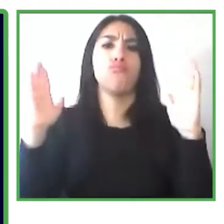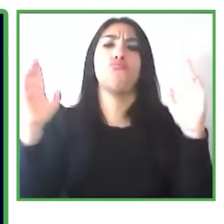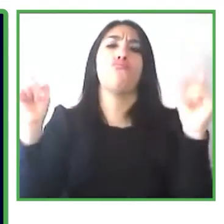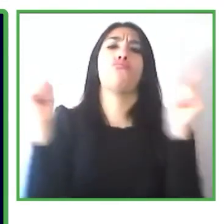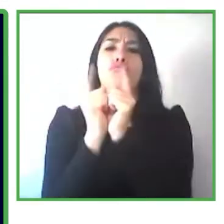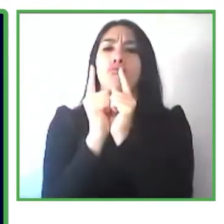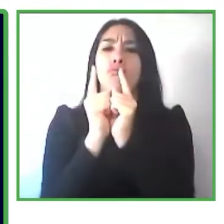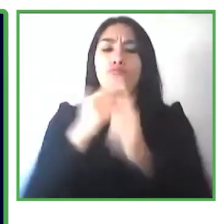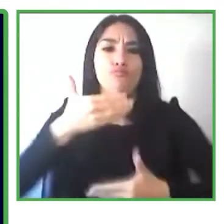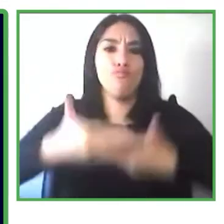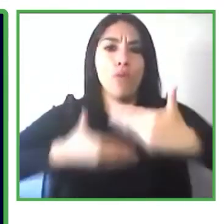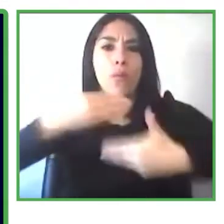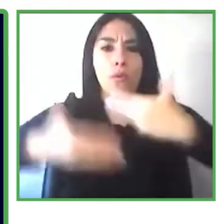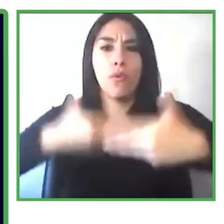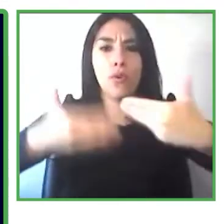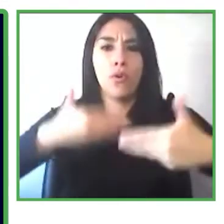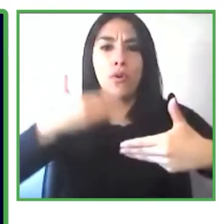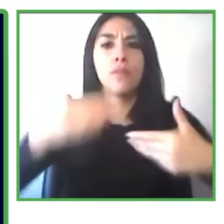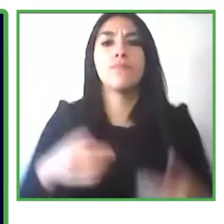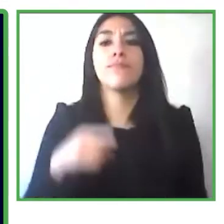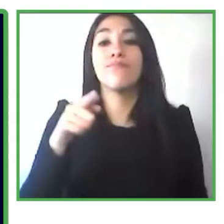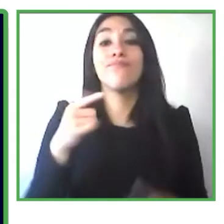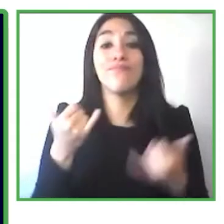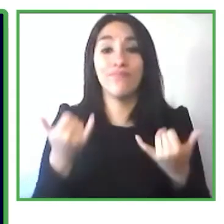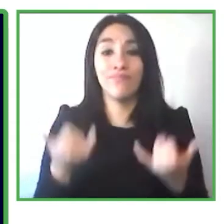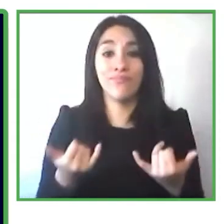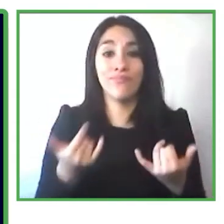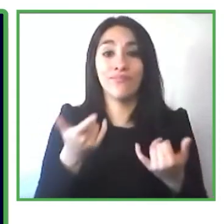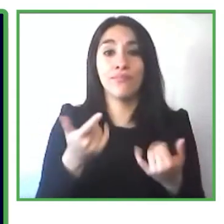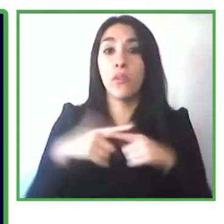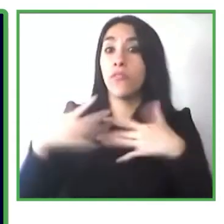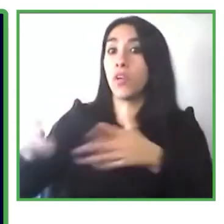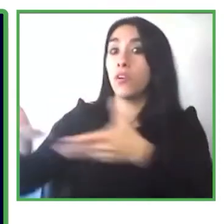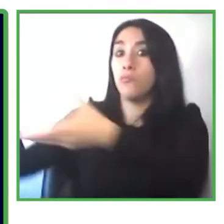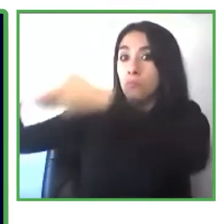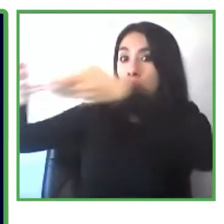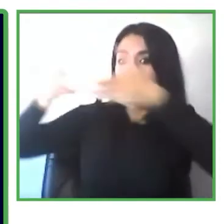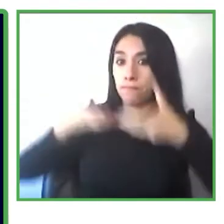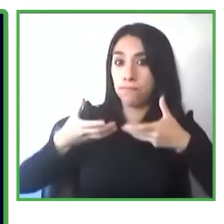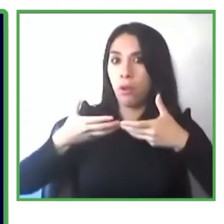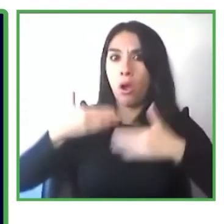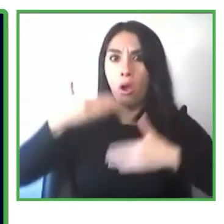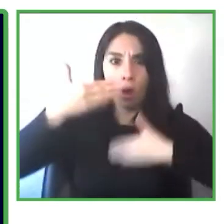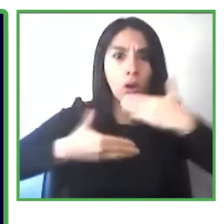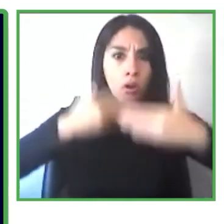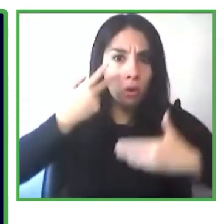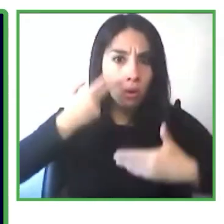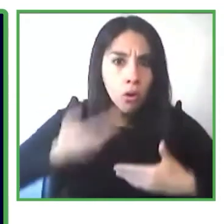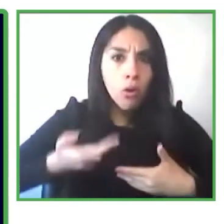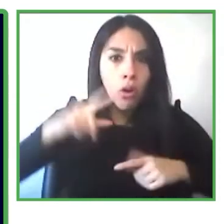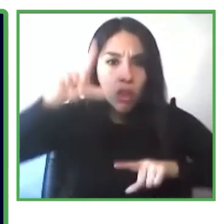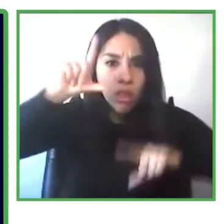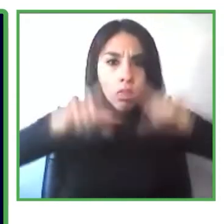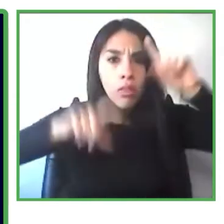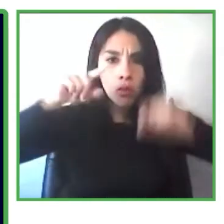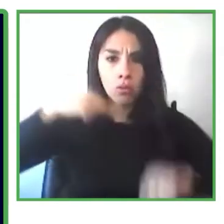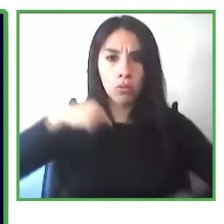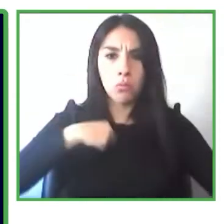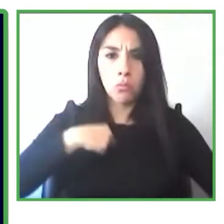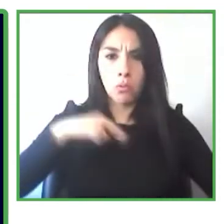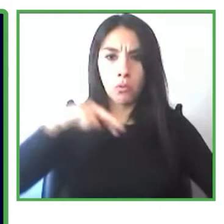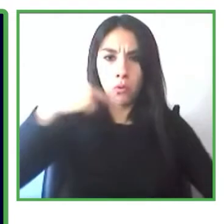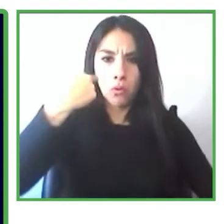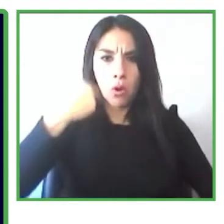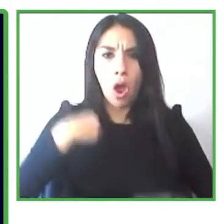referencia y saber dónde están parados en el camino de la inclusión Podrán además solicitar un proceso de